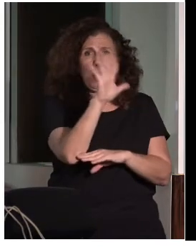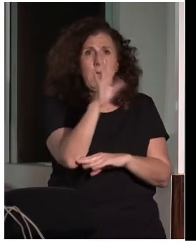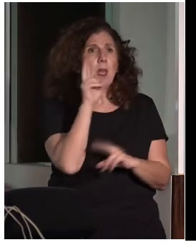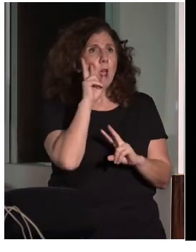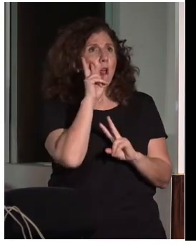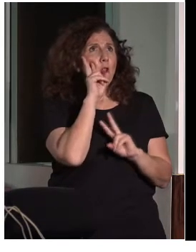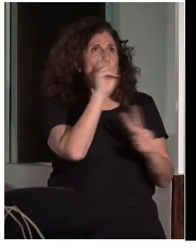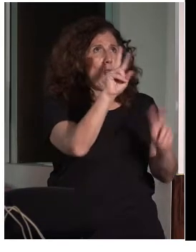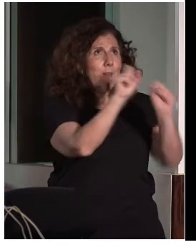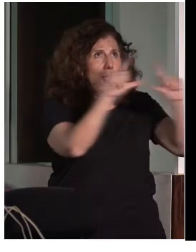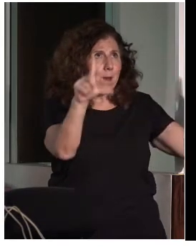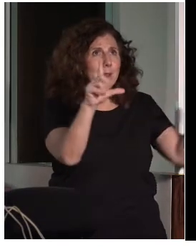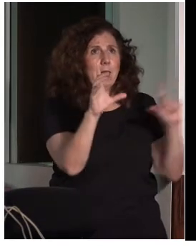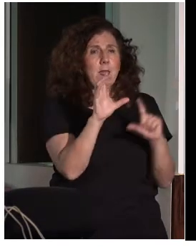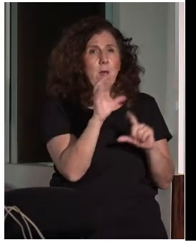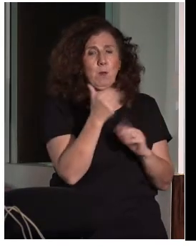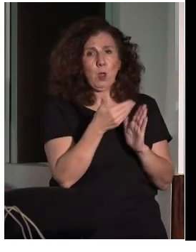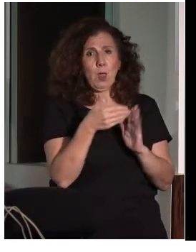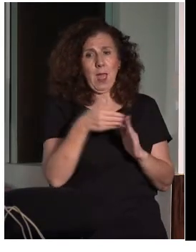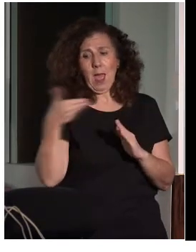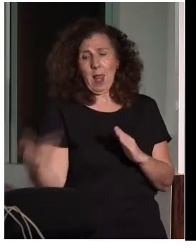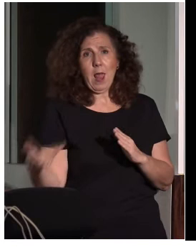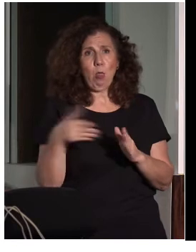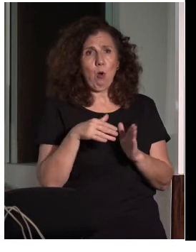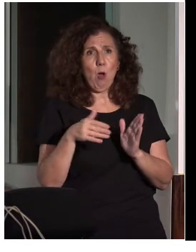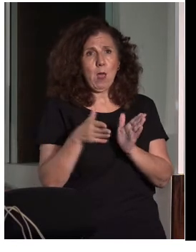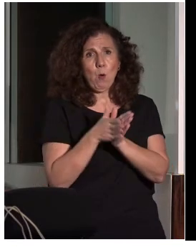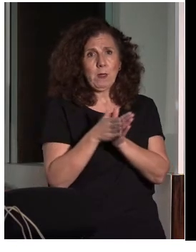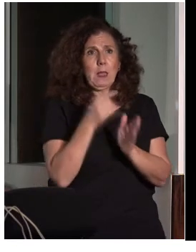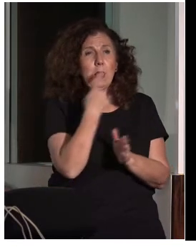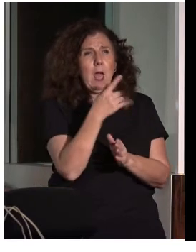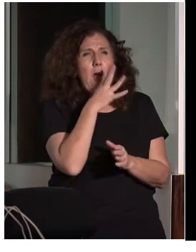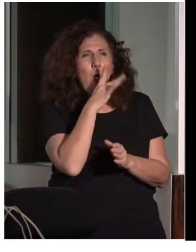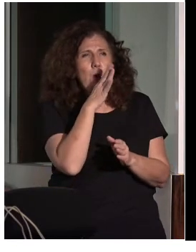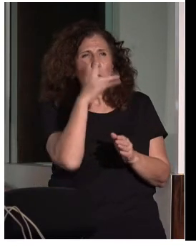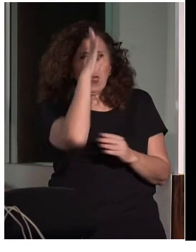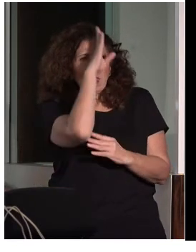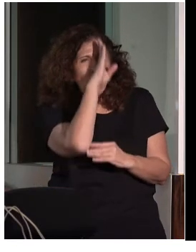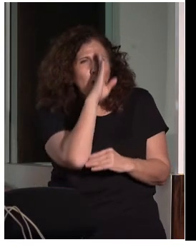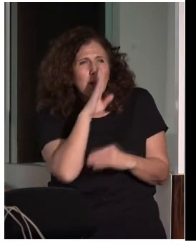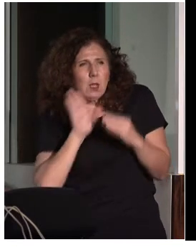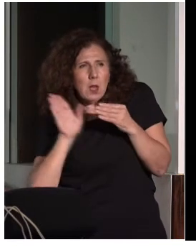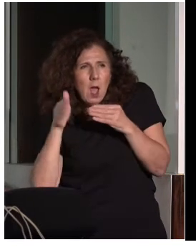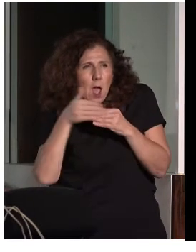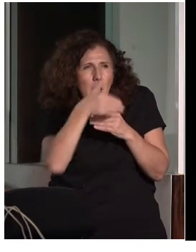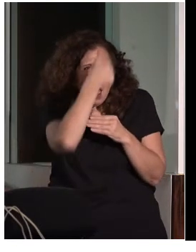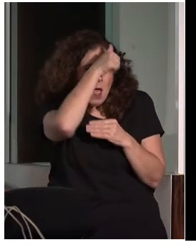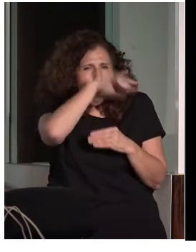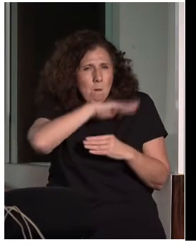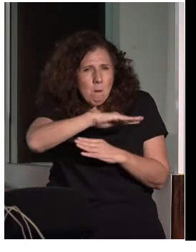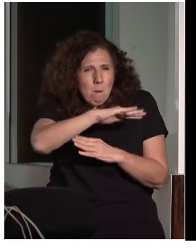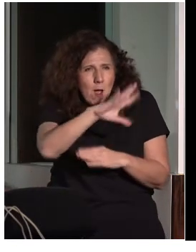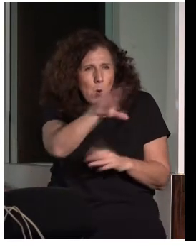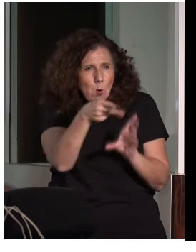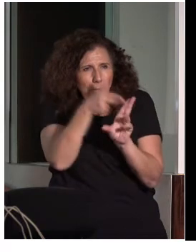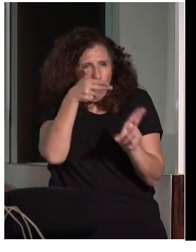era el acompañante el que te decía al oído, mira, el malo sale detrás de la cortina y lleva un revólver. Entonces, el